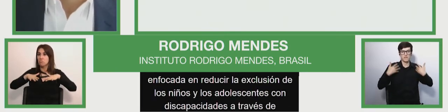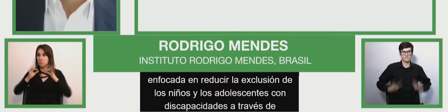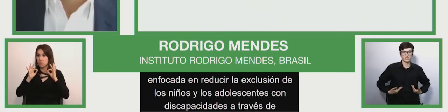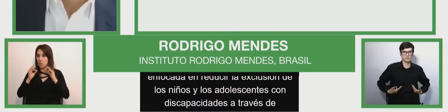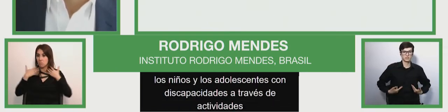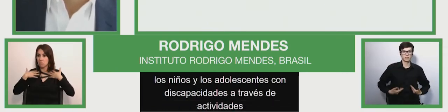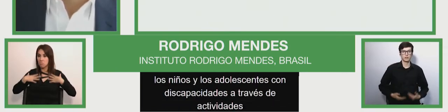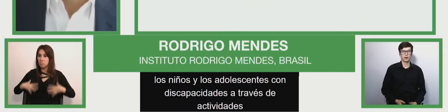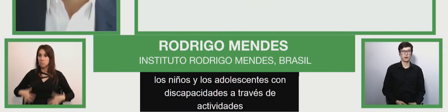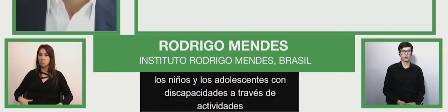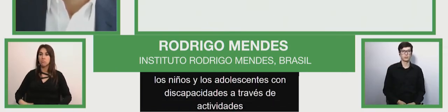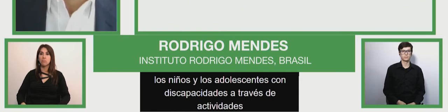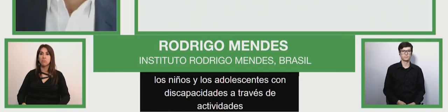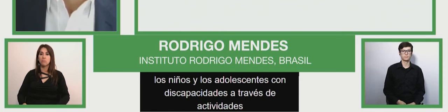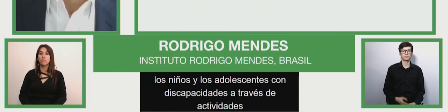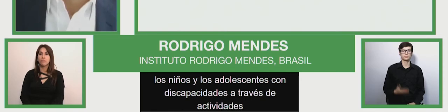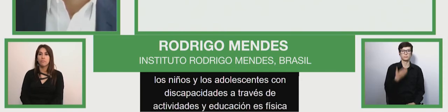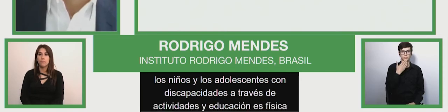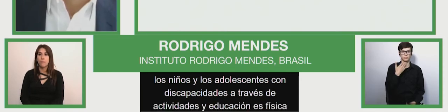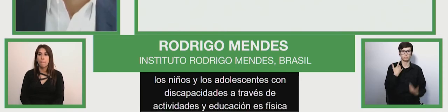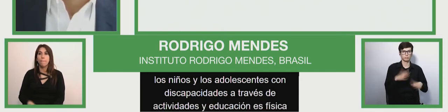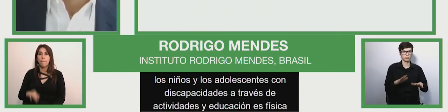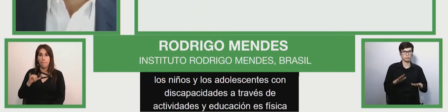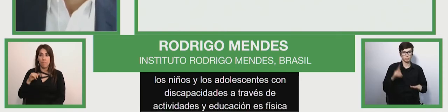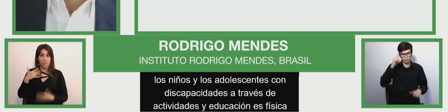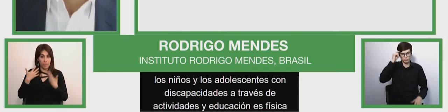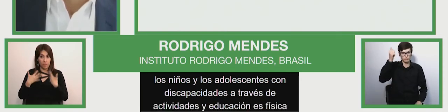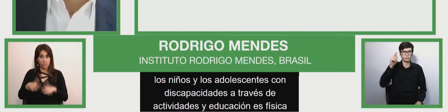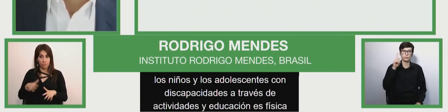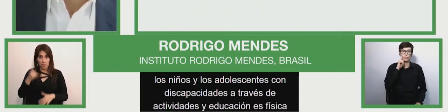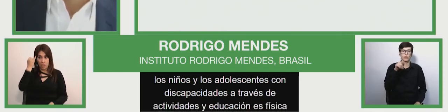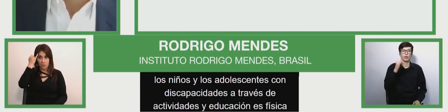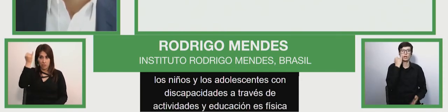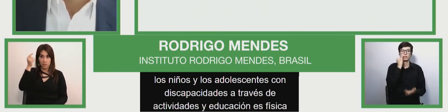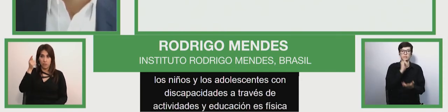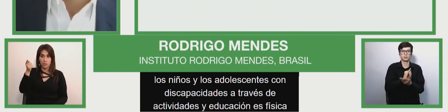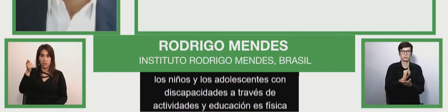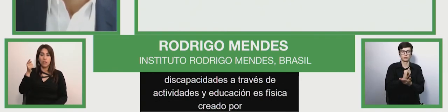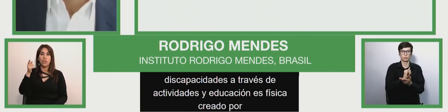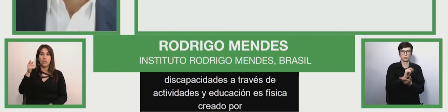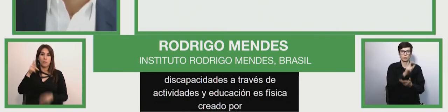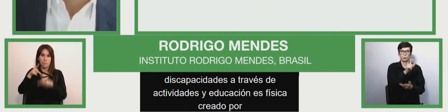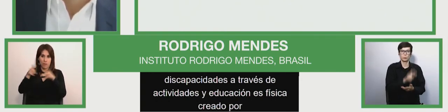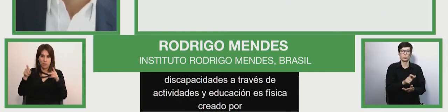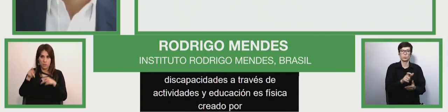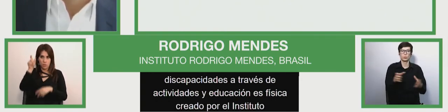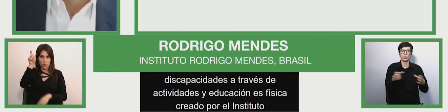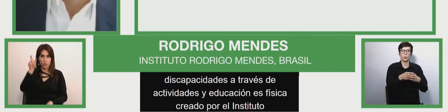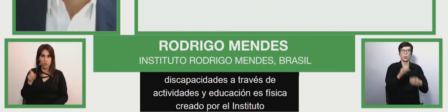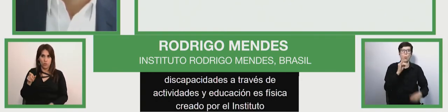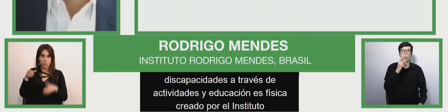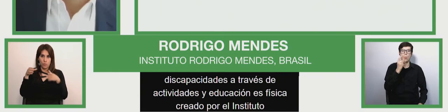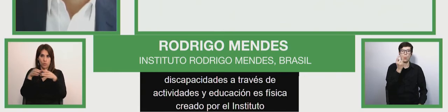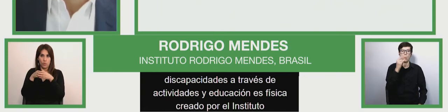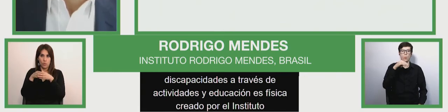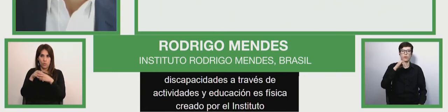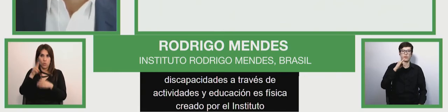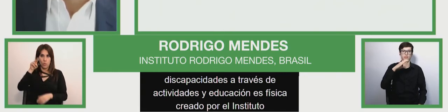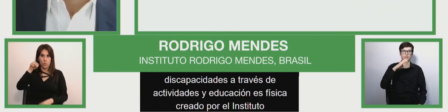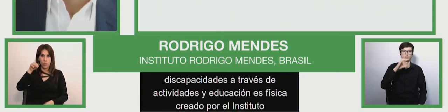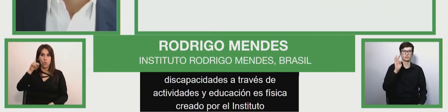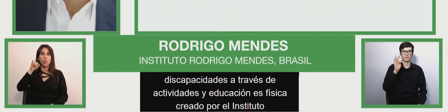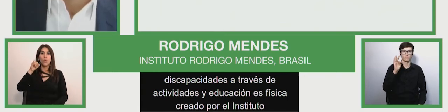en creado por el instituto por unicef y en la